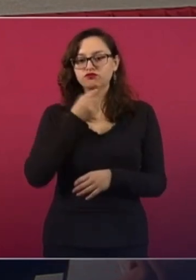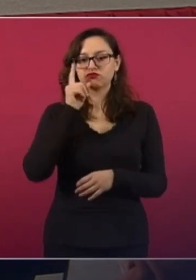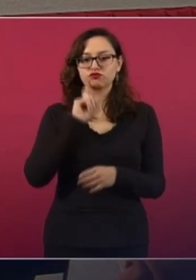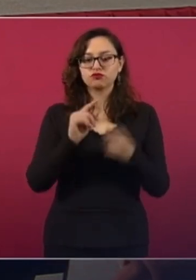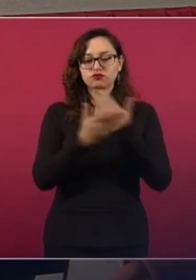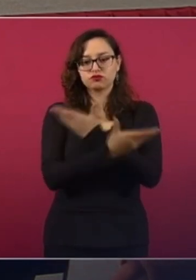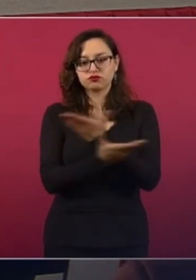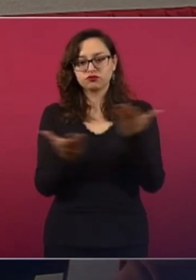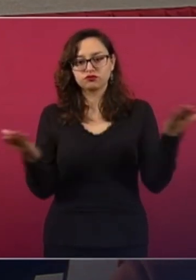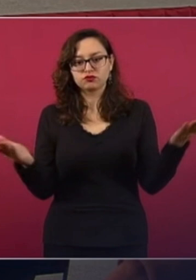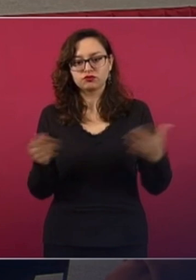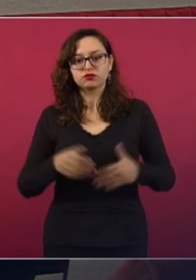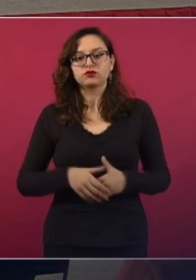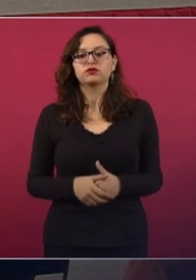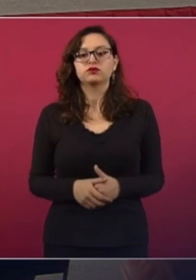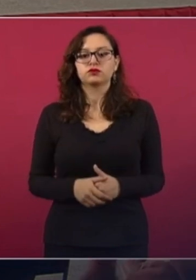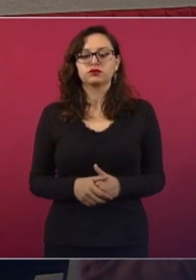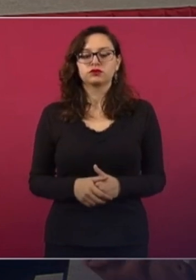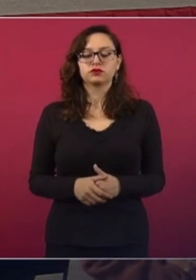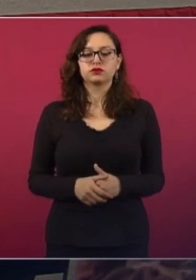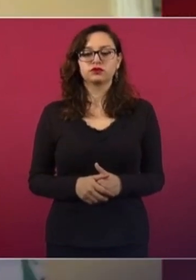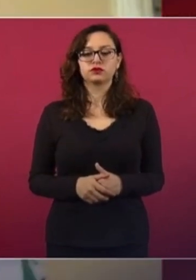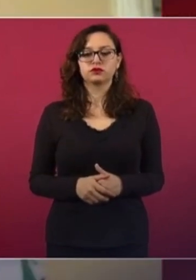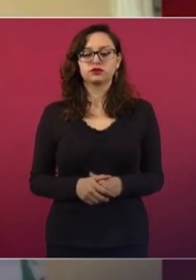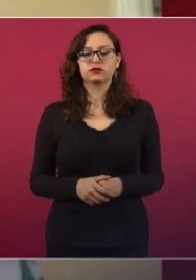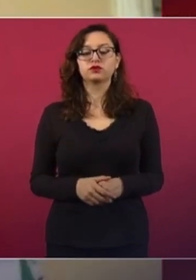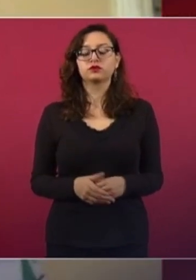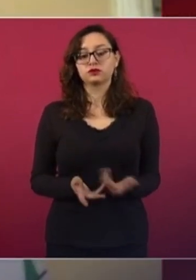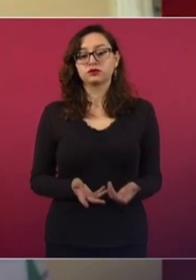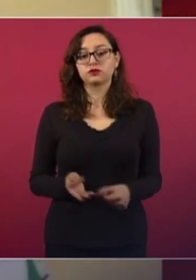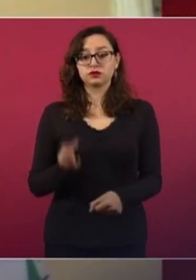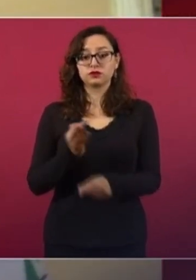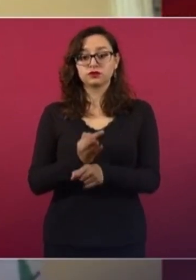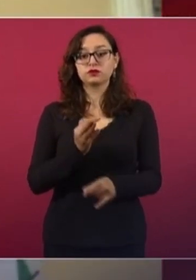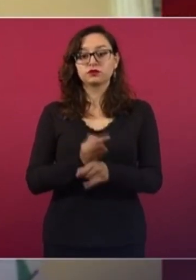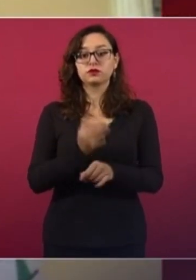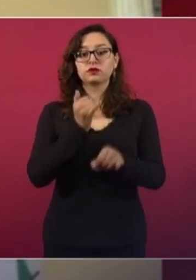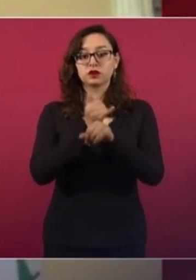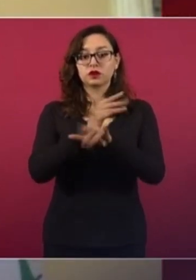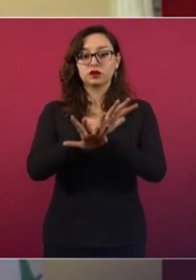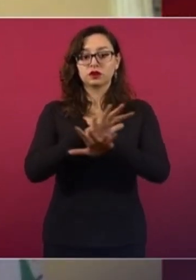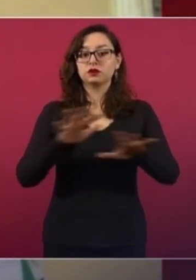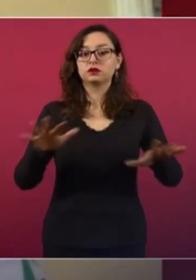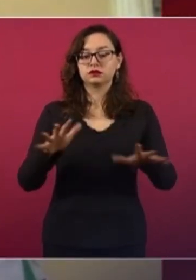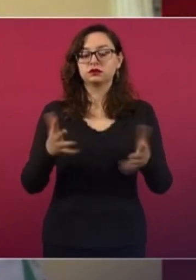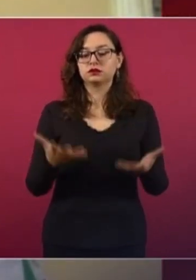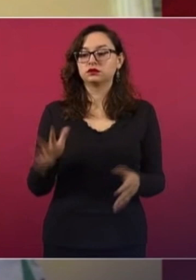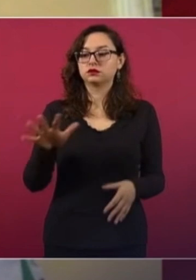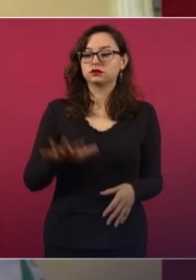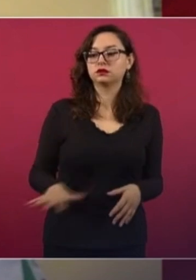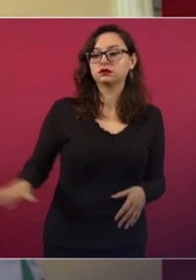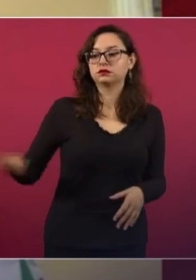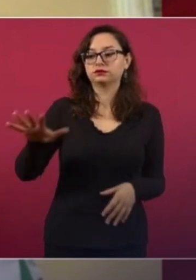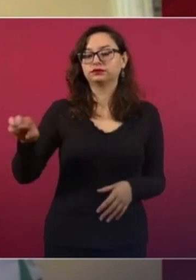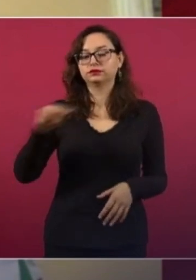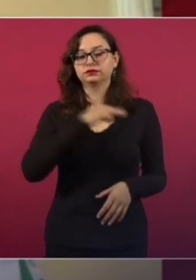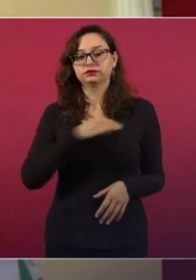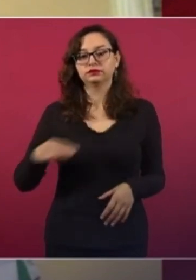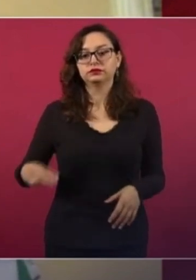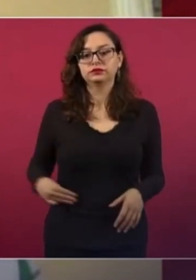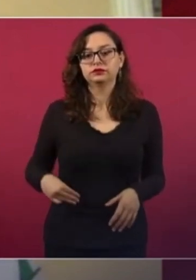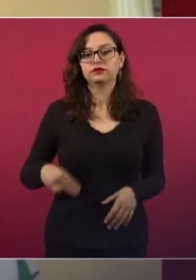Con su permiso, me permite informar a ustedes que nos encontramos en el municipio de Sabinas,